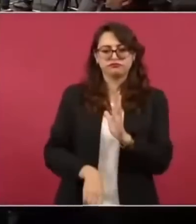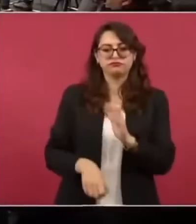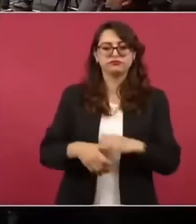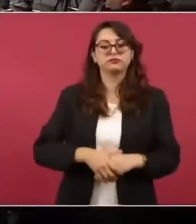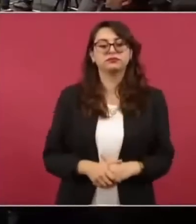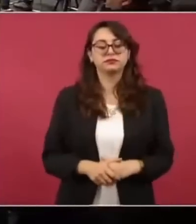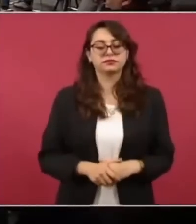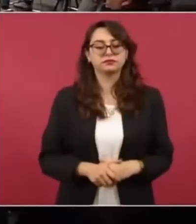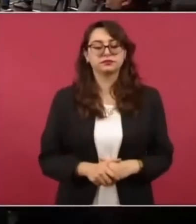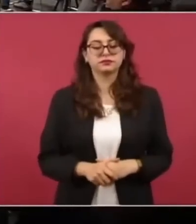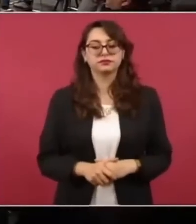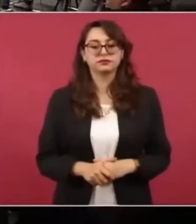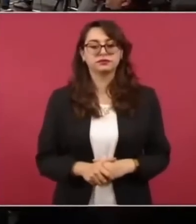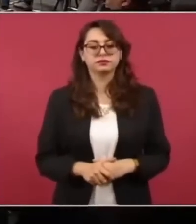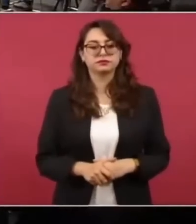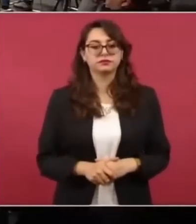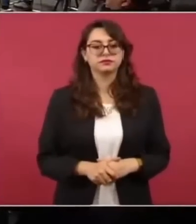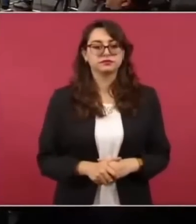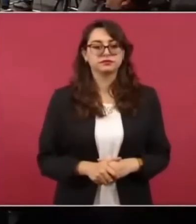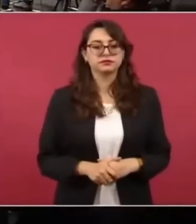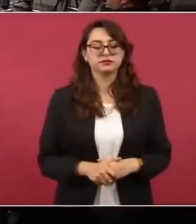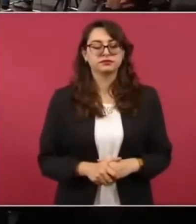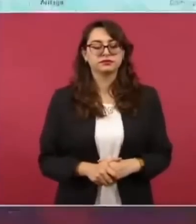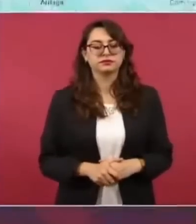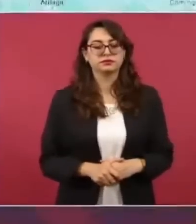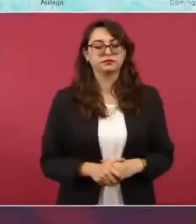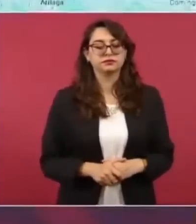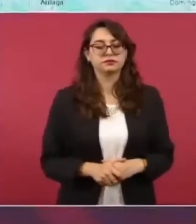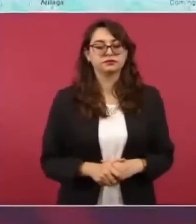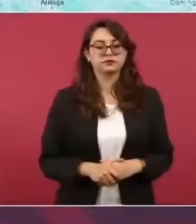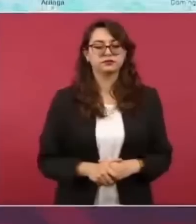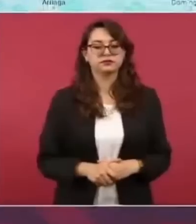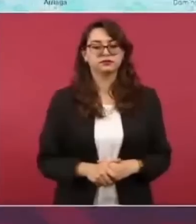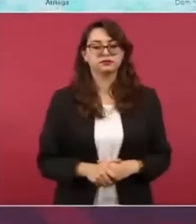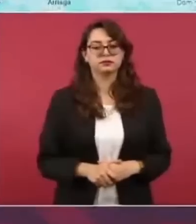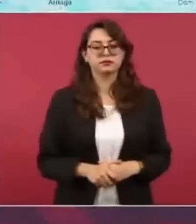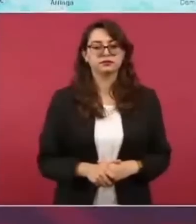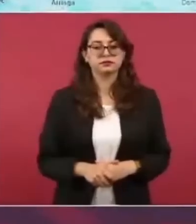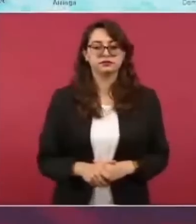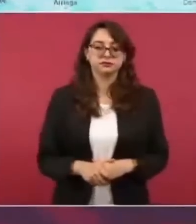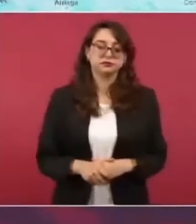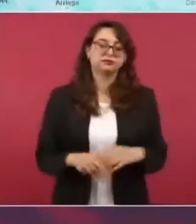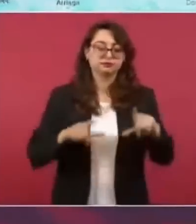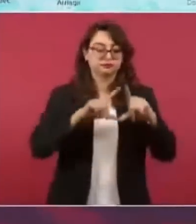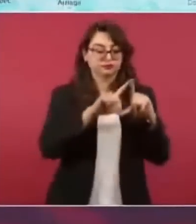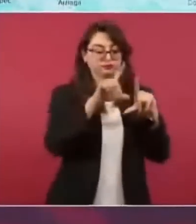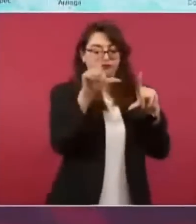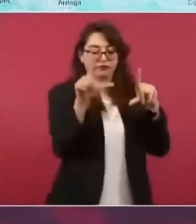Cuando Cedillo les entrega todos los ferrocarriles,